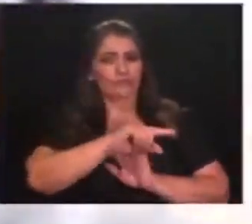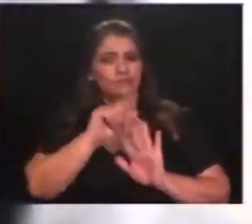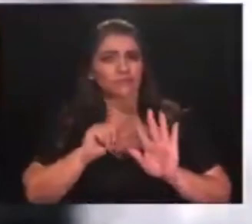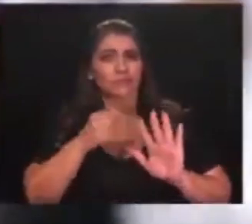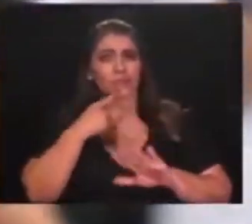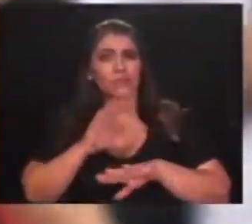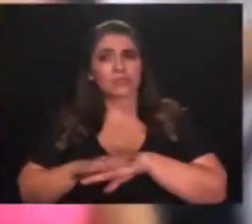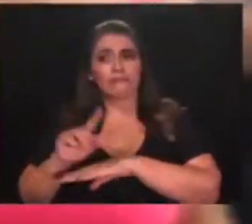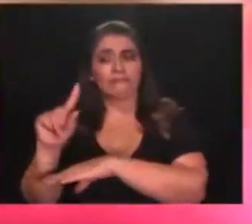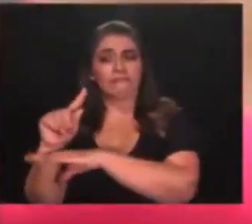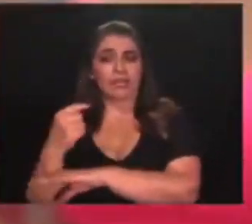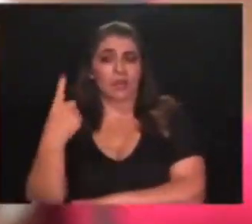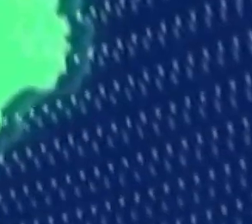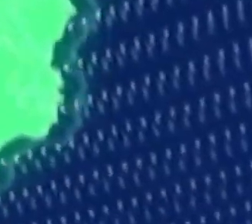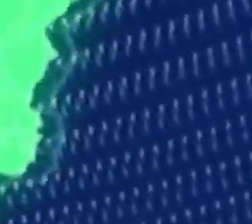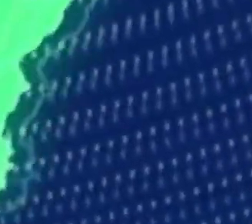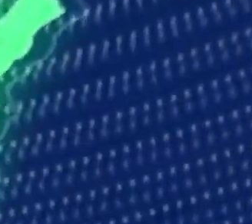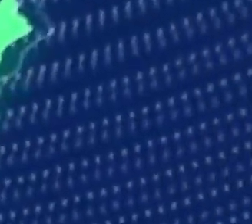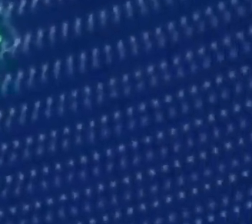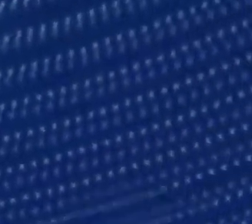fiscalía especializada en la ciudad.